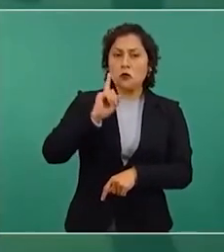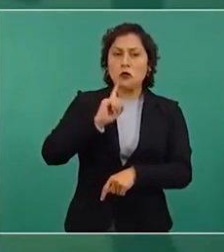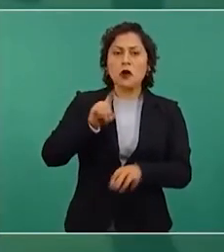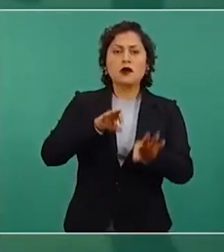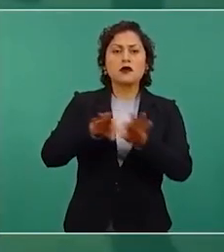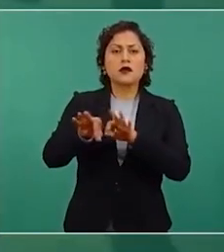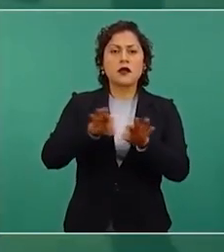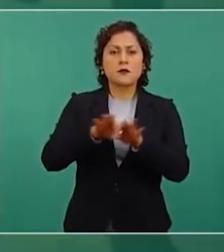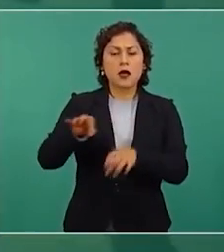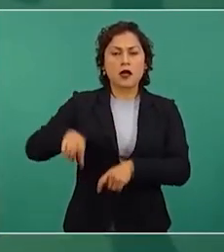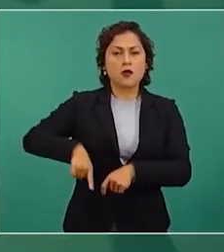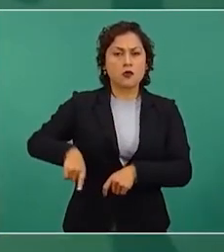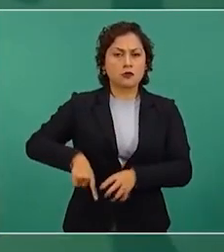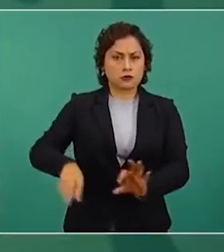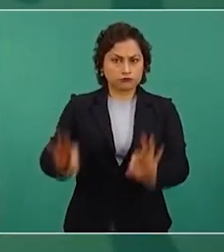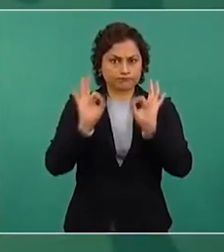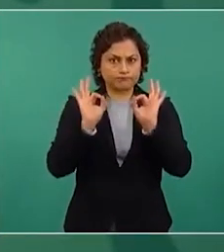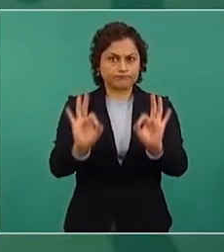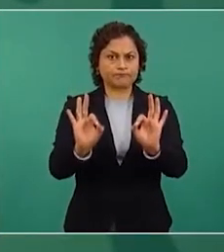pública